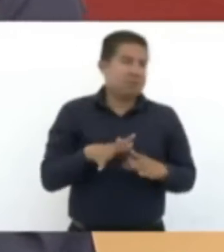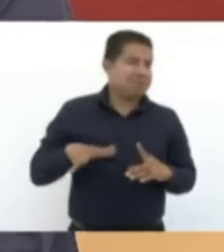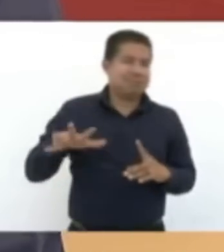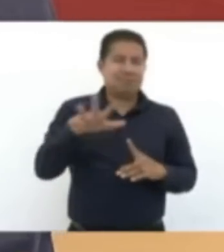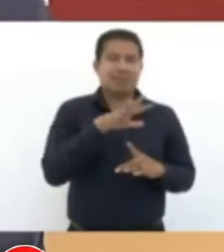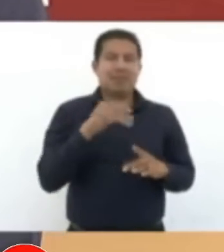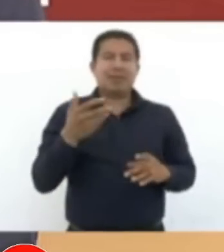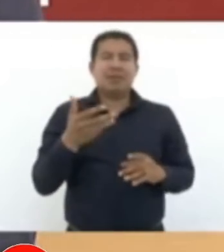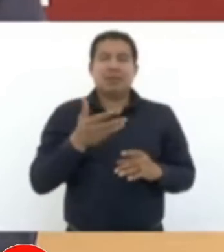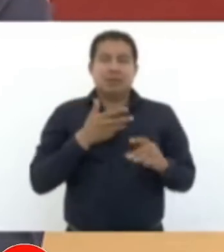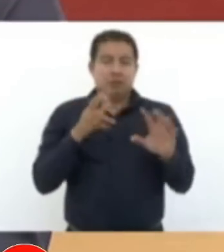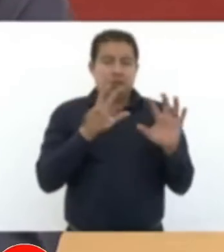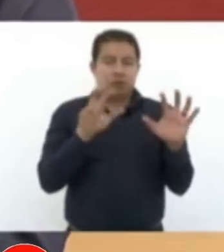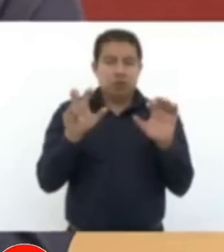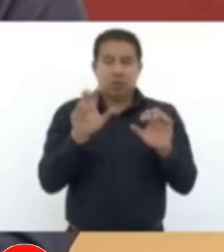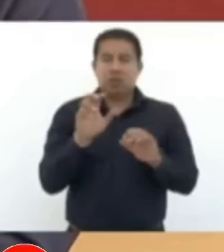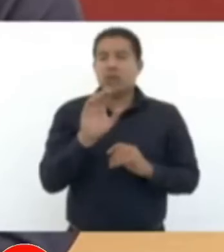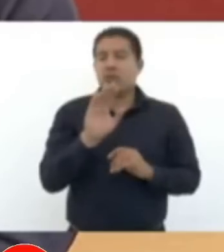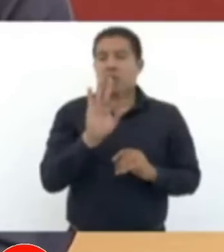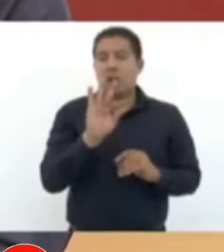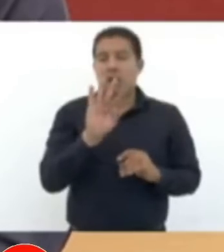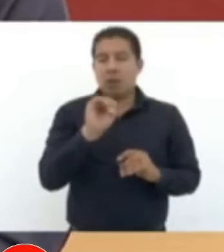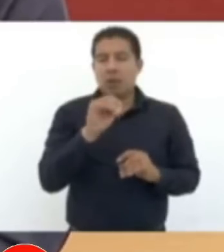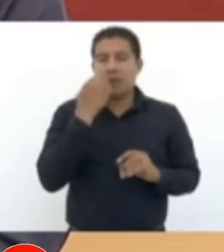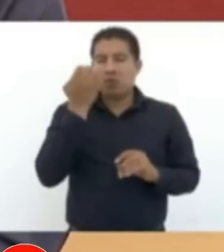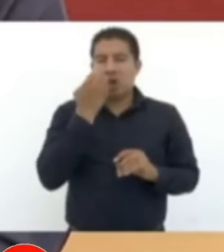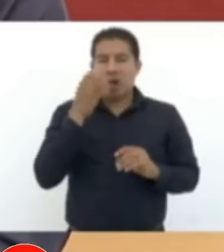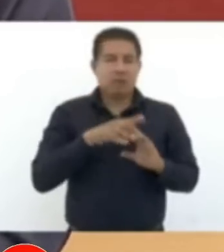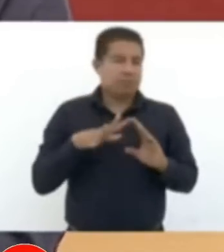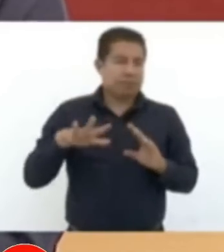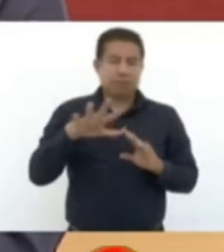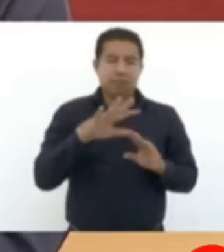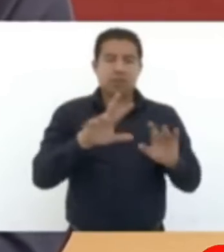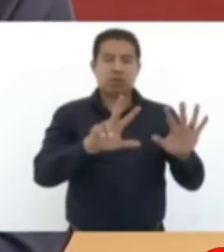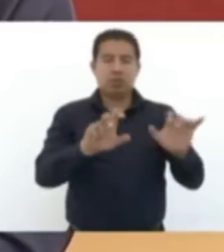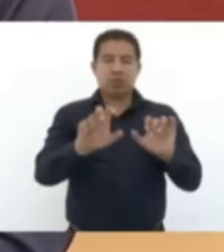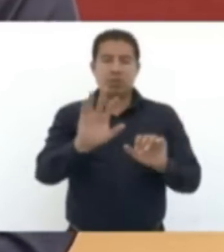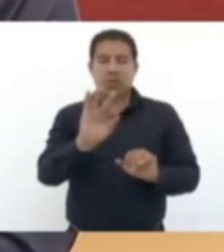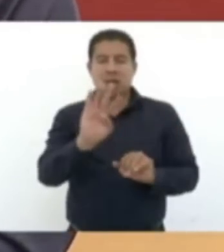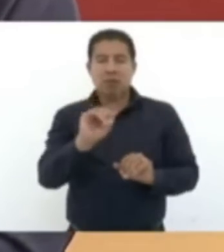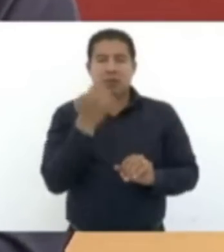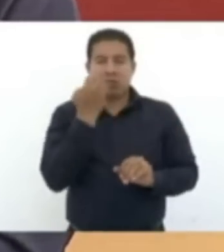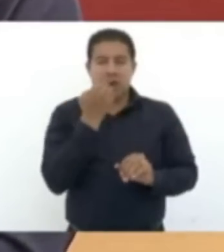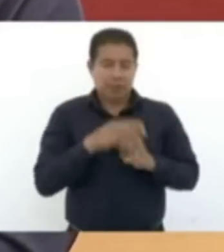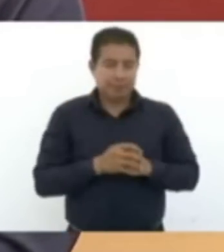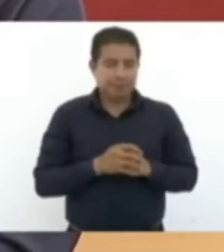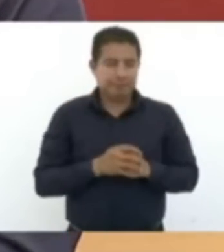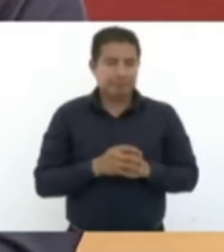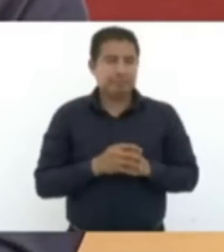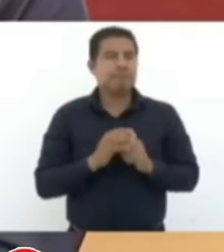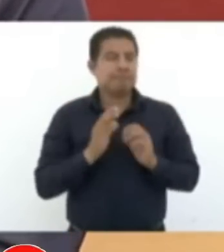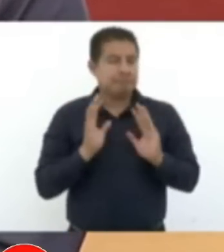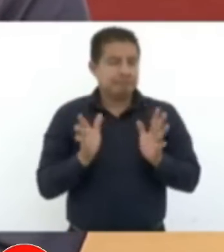849 escuelas, todo el municipio. Y ya estamos